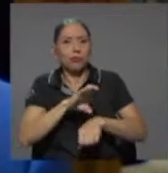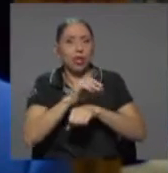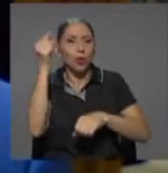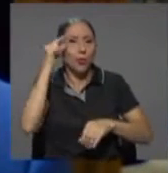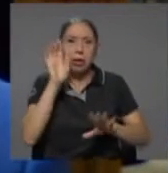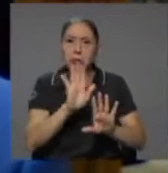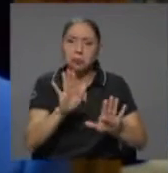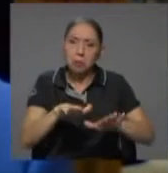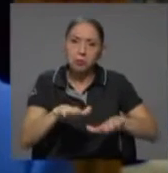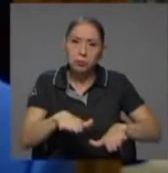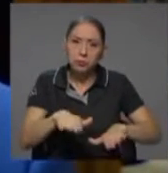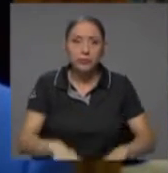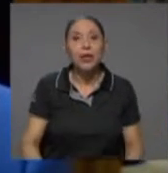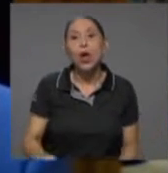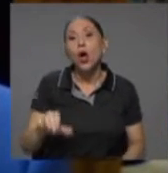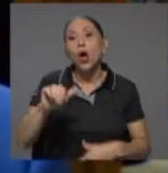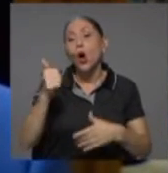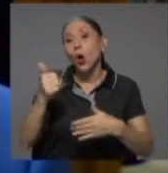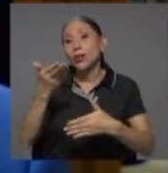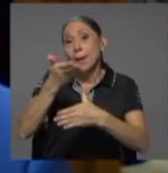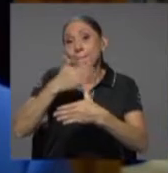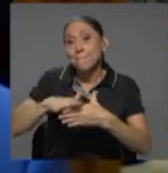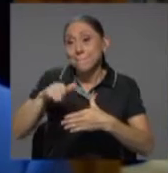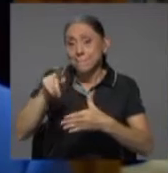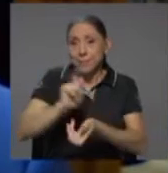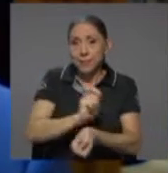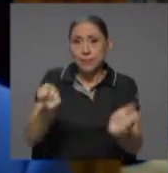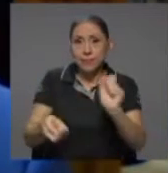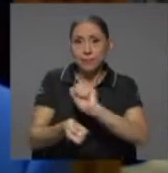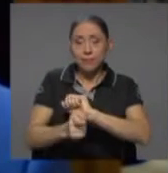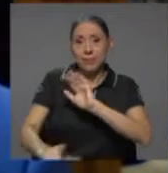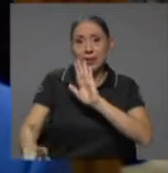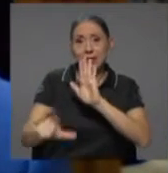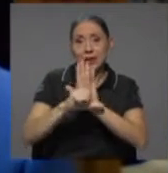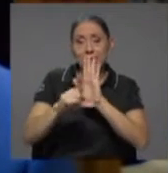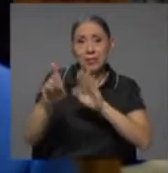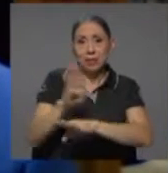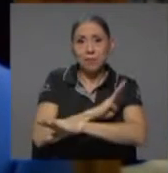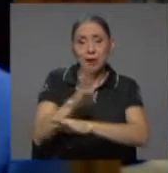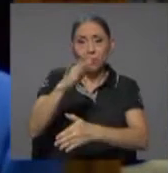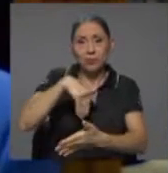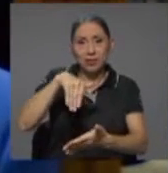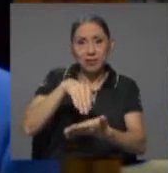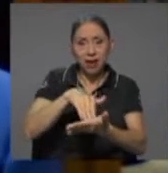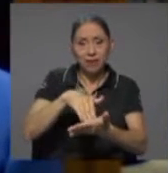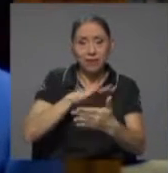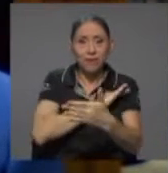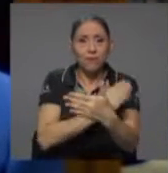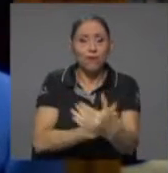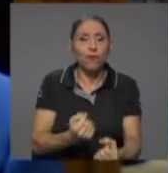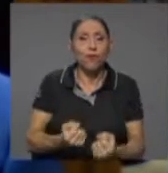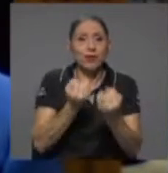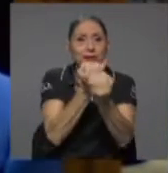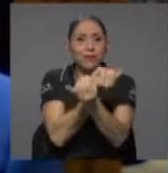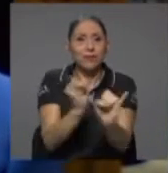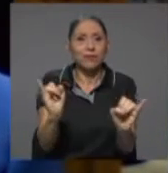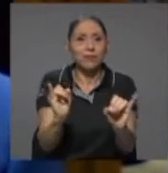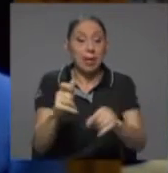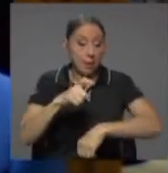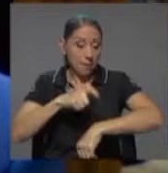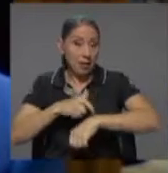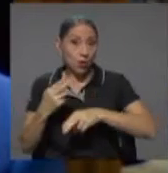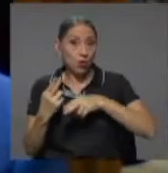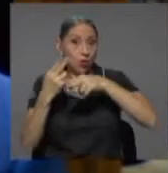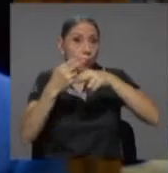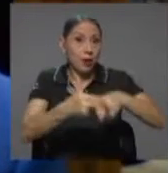Otra parte de esa reforma a la ley orgánica del Banco Central para fortalecer su autonomía fue cambiar el periodo de nombramiento del presidente